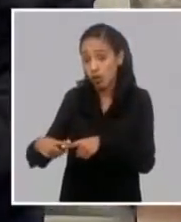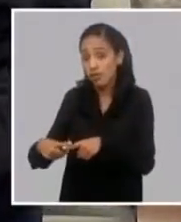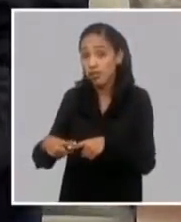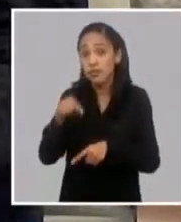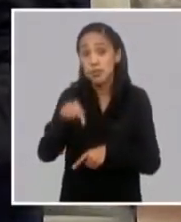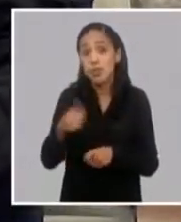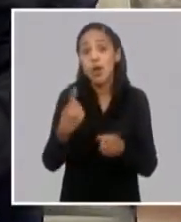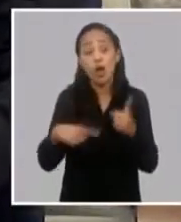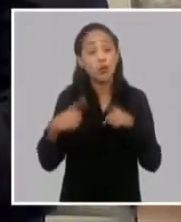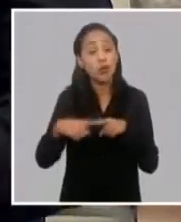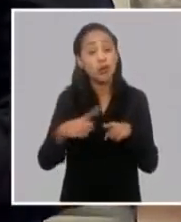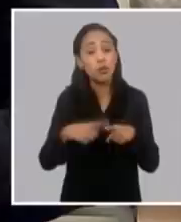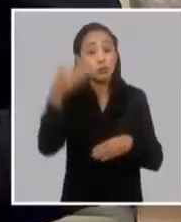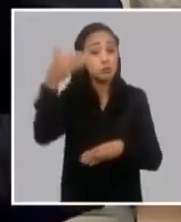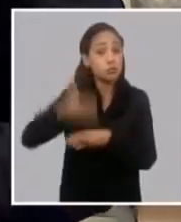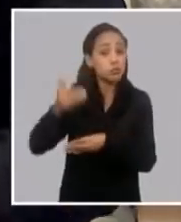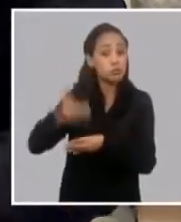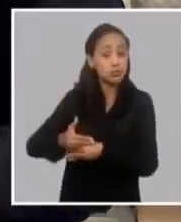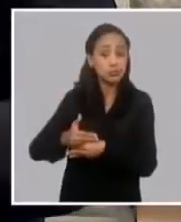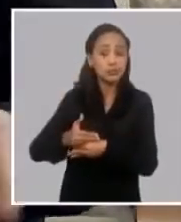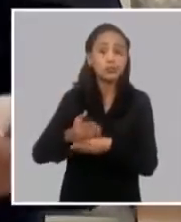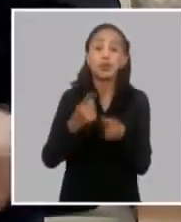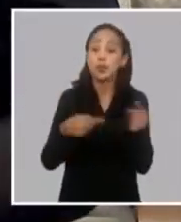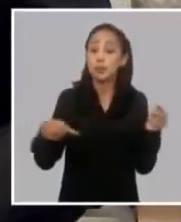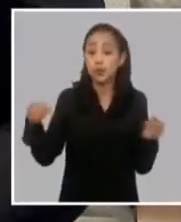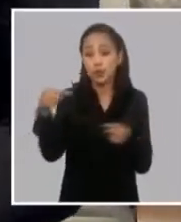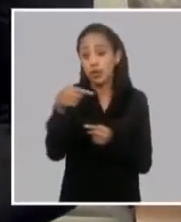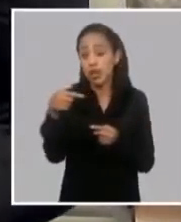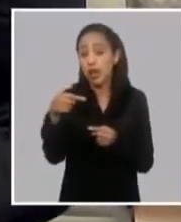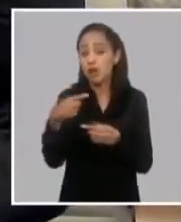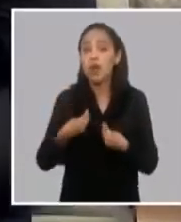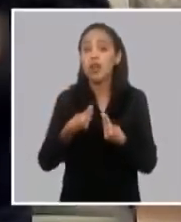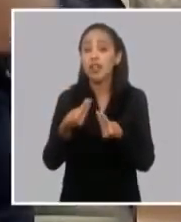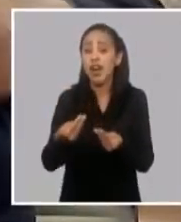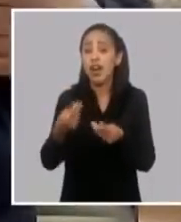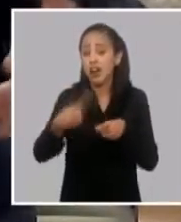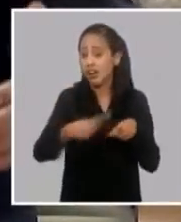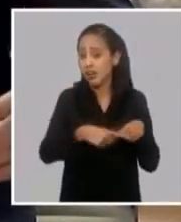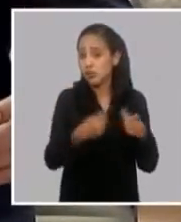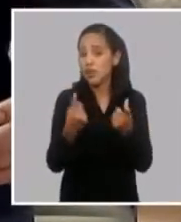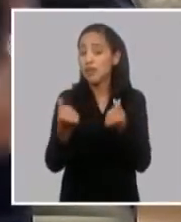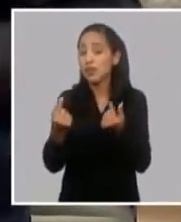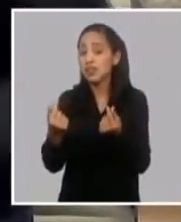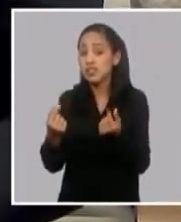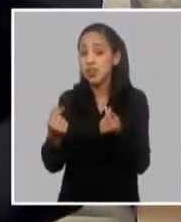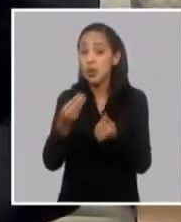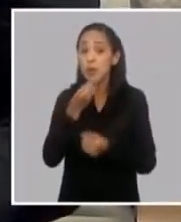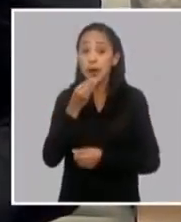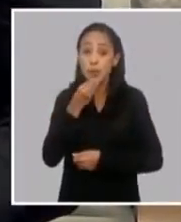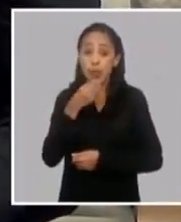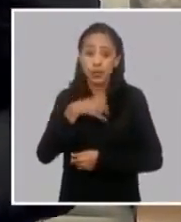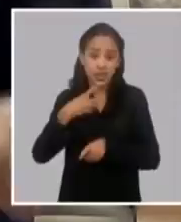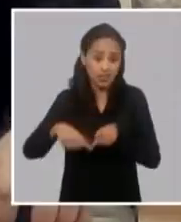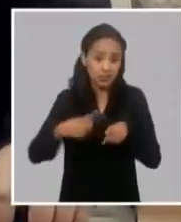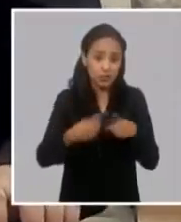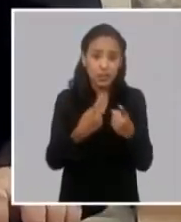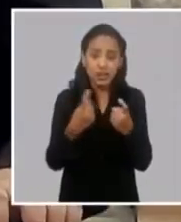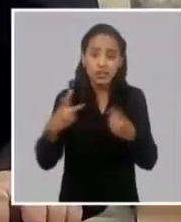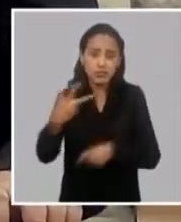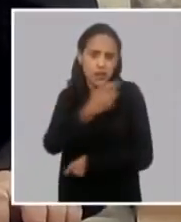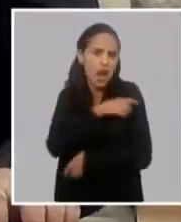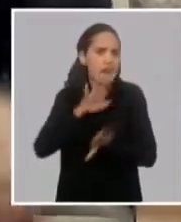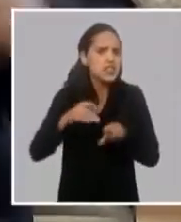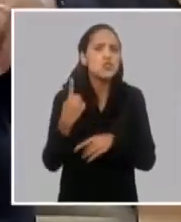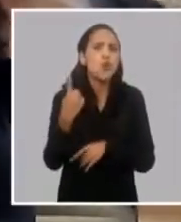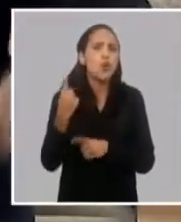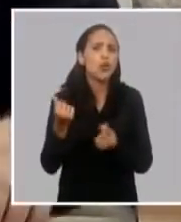canales y una prioridad en la asignación de recursos financieros para adquirir esos productos, pero a veces no es dinero. A